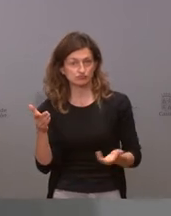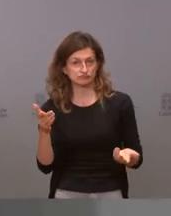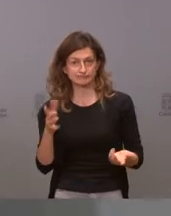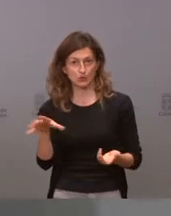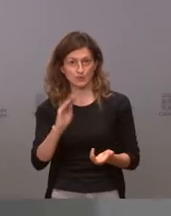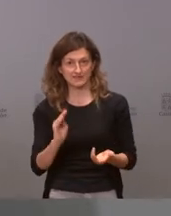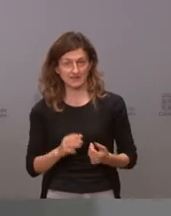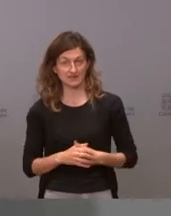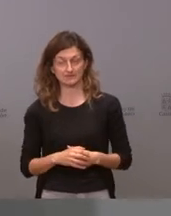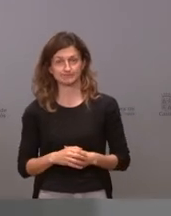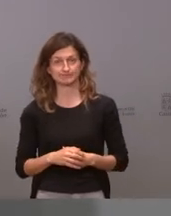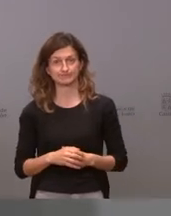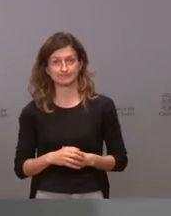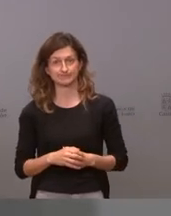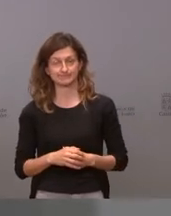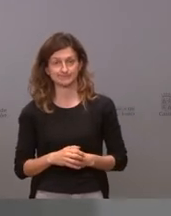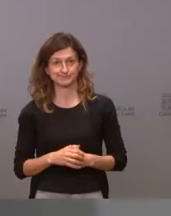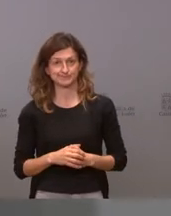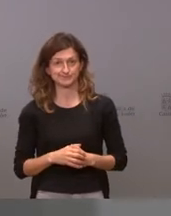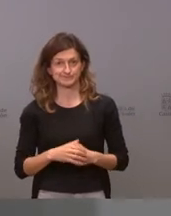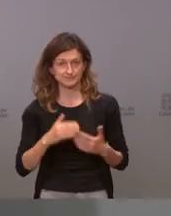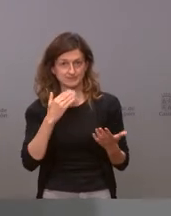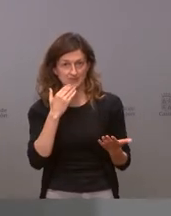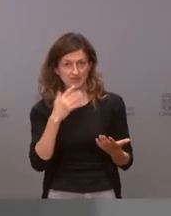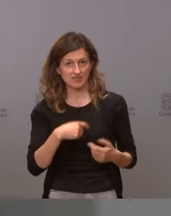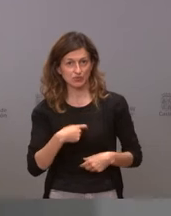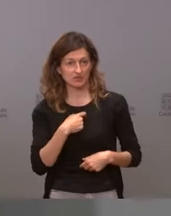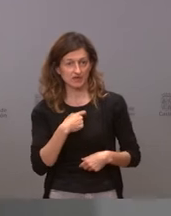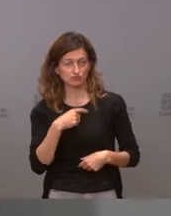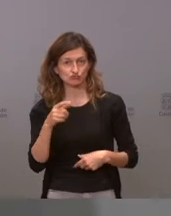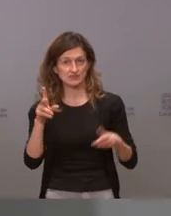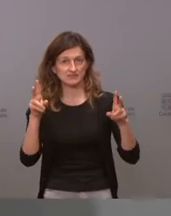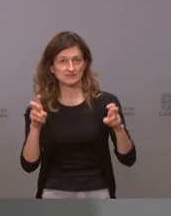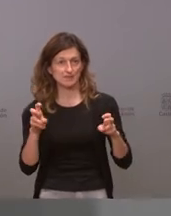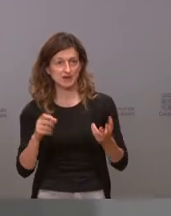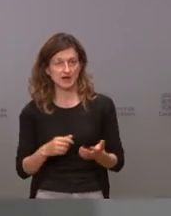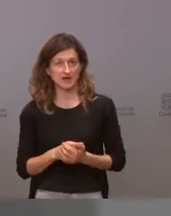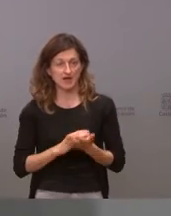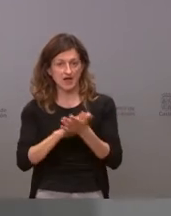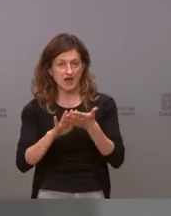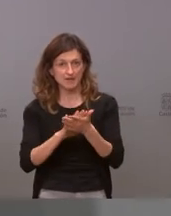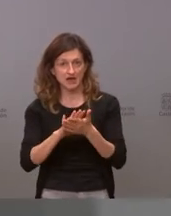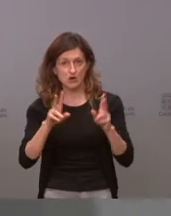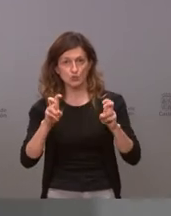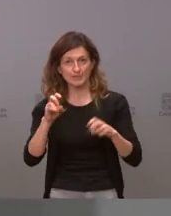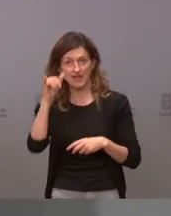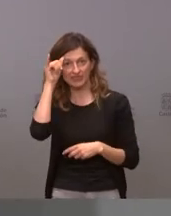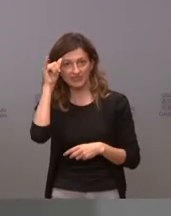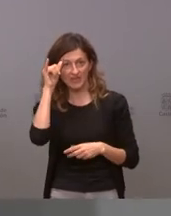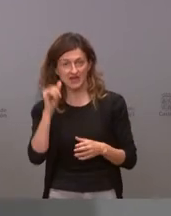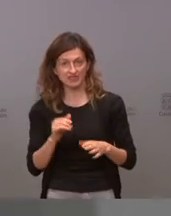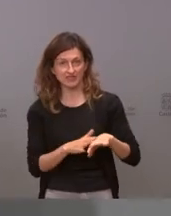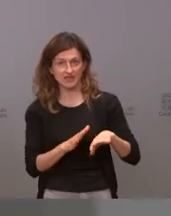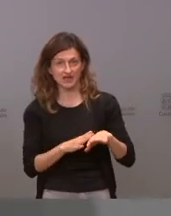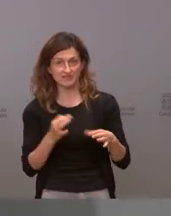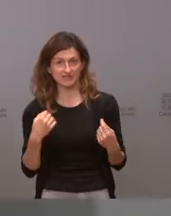veces no entienden esta especie de de nueva izquierda con con bonete y